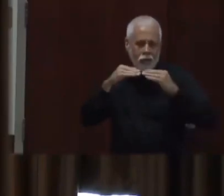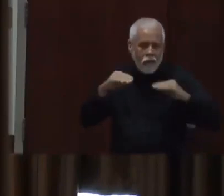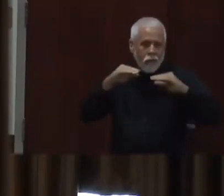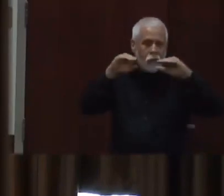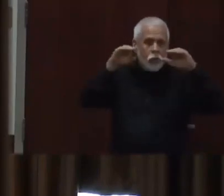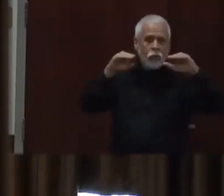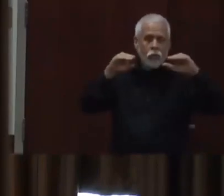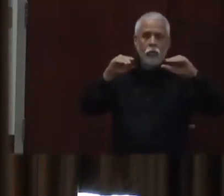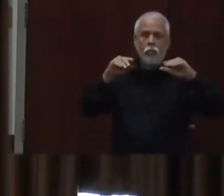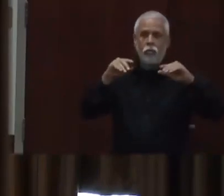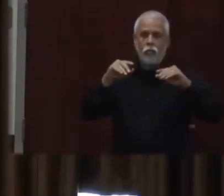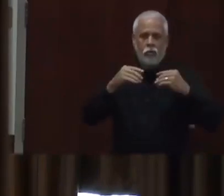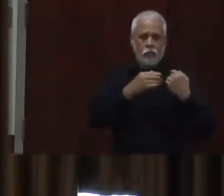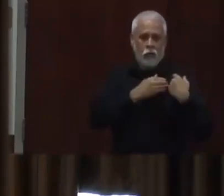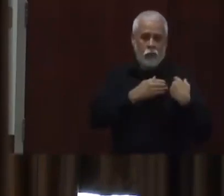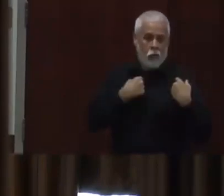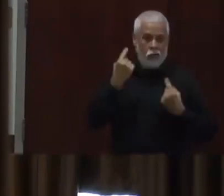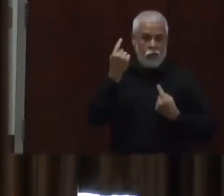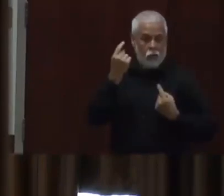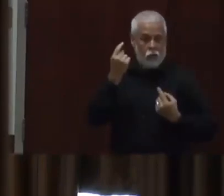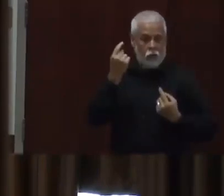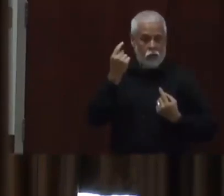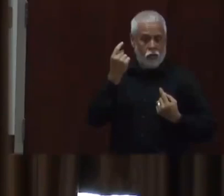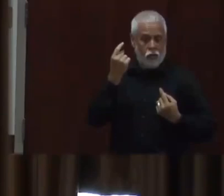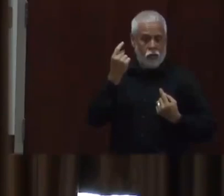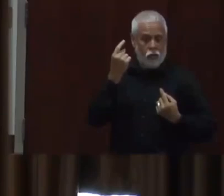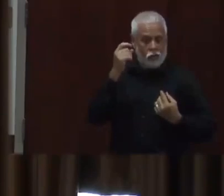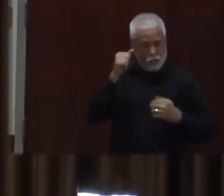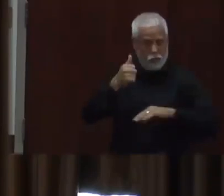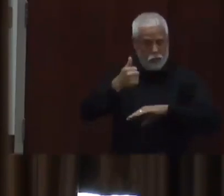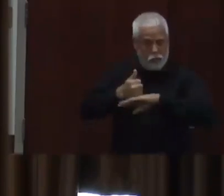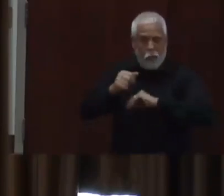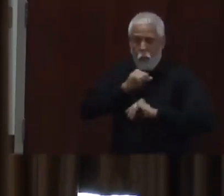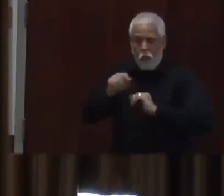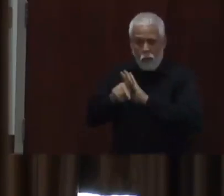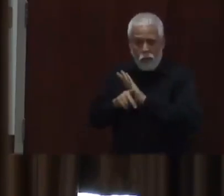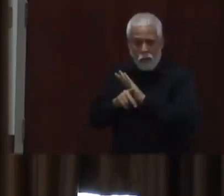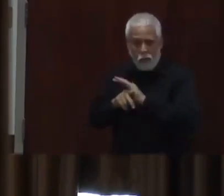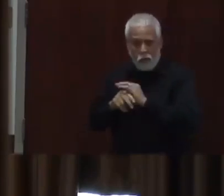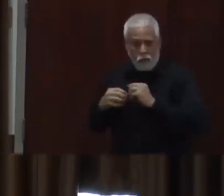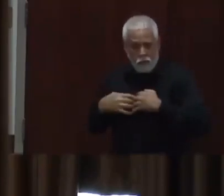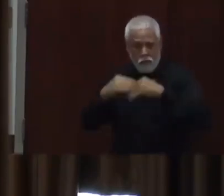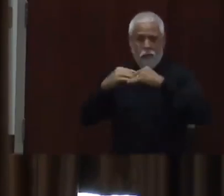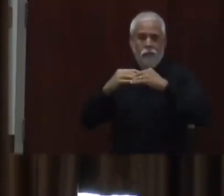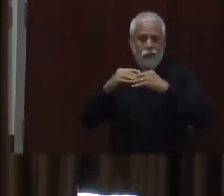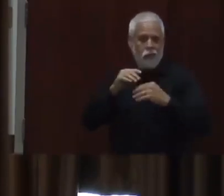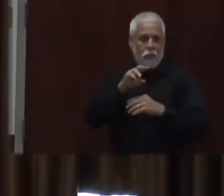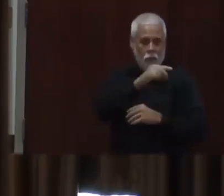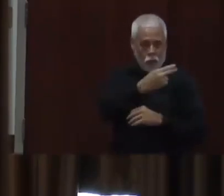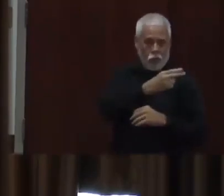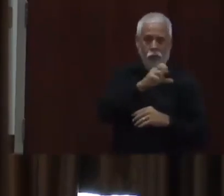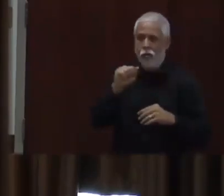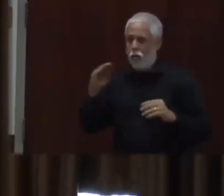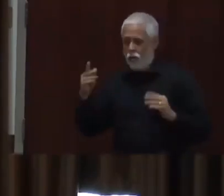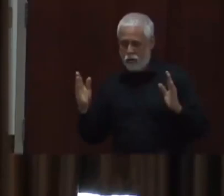marzo a agosto? ¿Y cómo es que podríamos hacer esto ahora que vemos que se está viendo